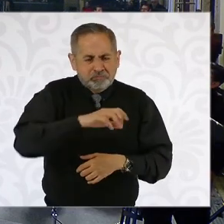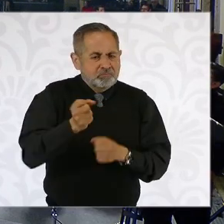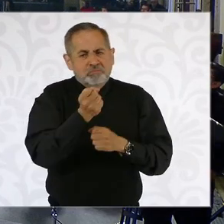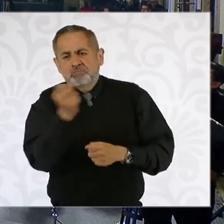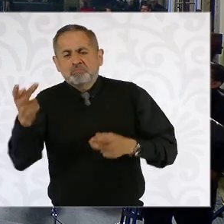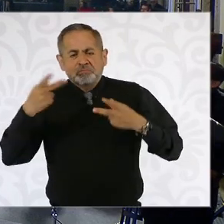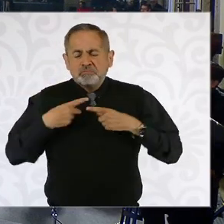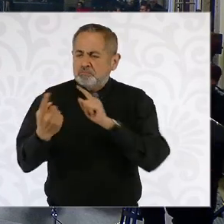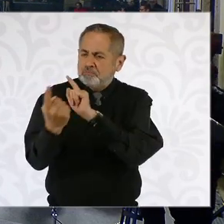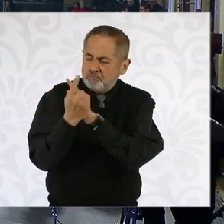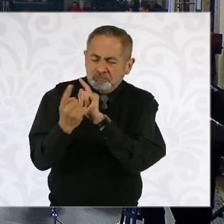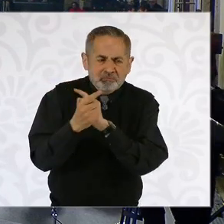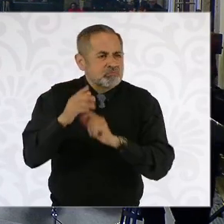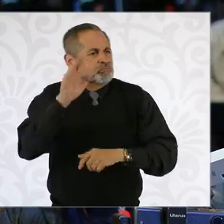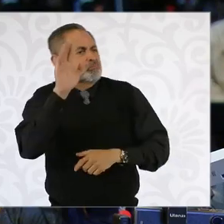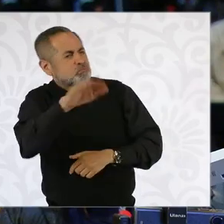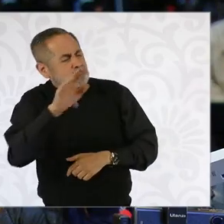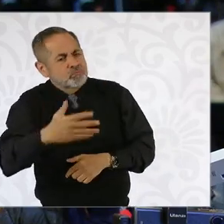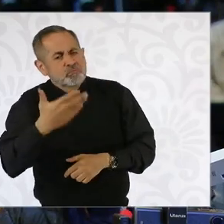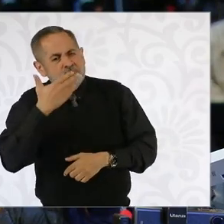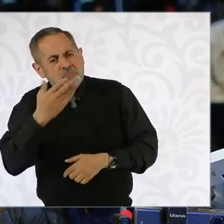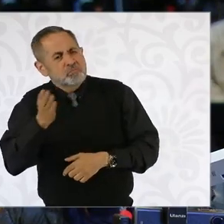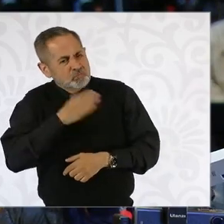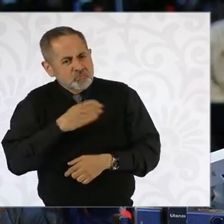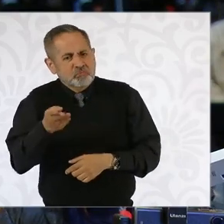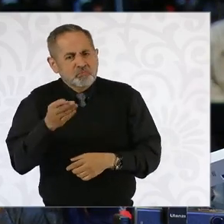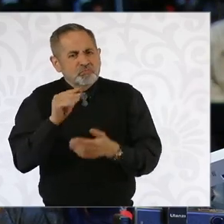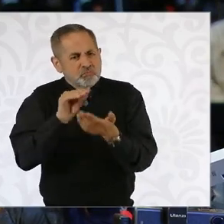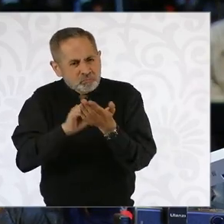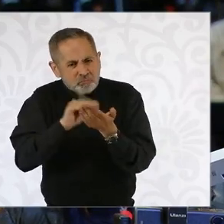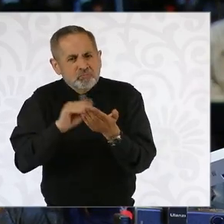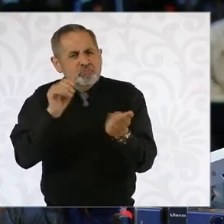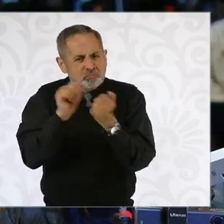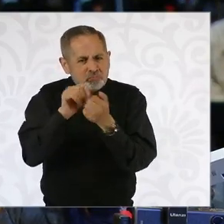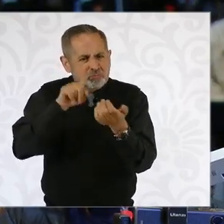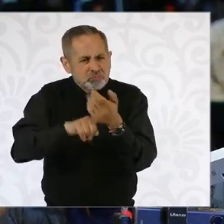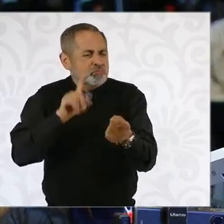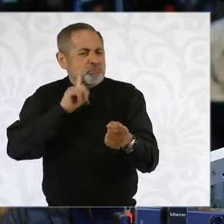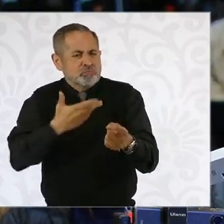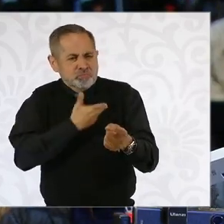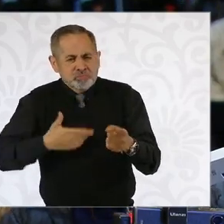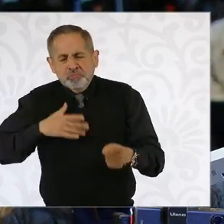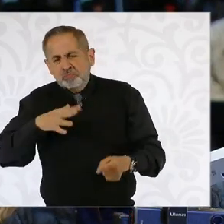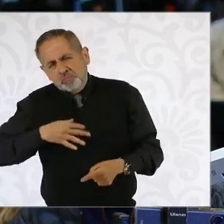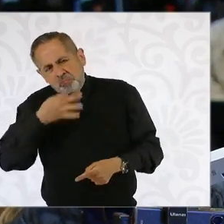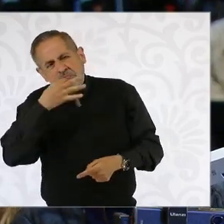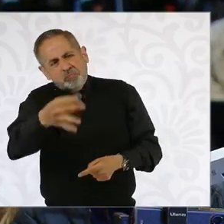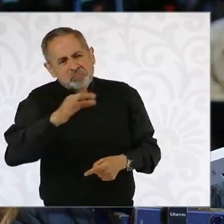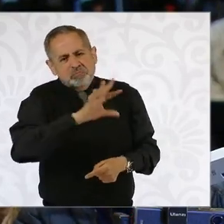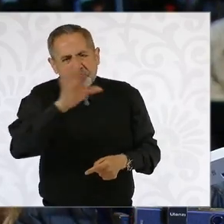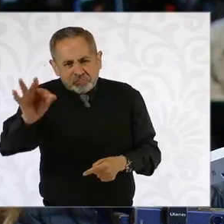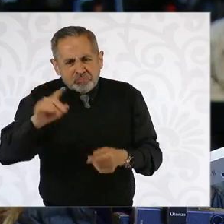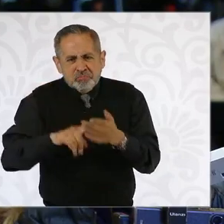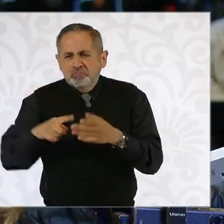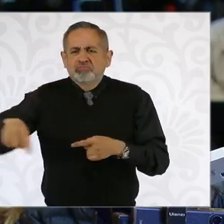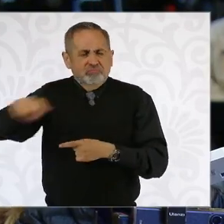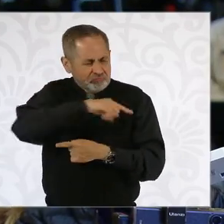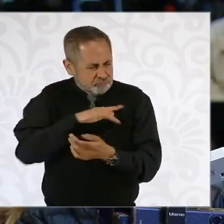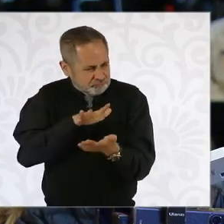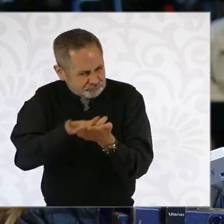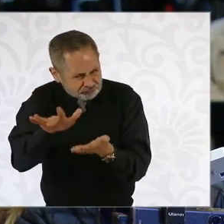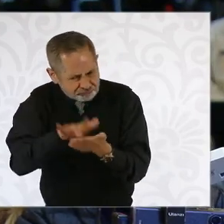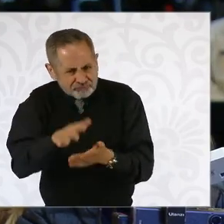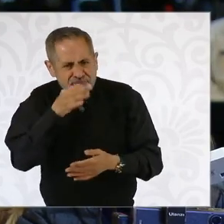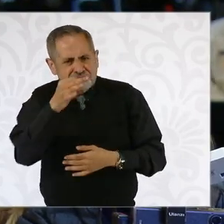me saludó y me dijo, oye, pues qué bueno que estás ahora con la presidenta, comunícale que estamos con ella, que la apoyamos